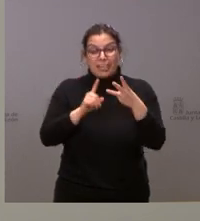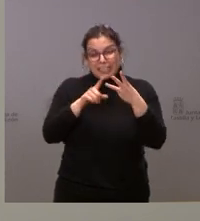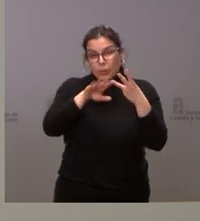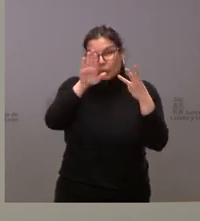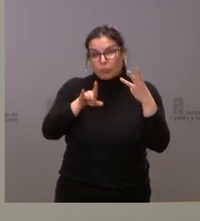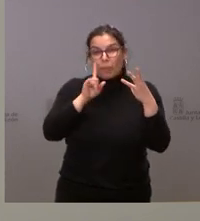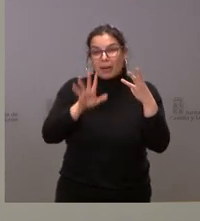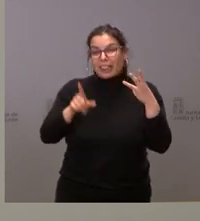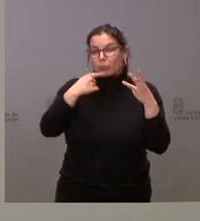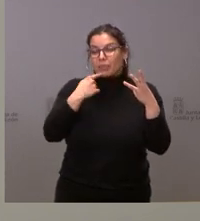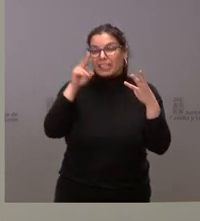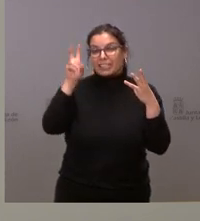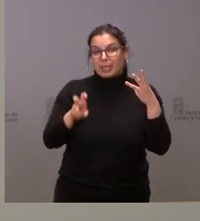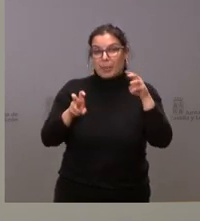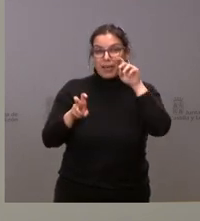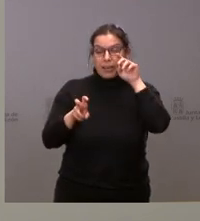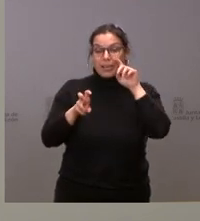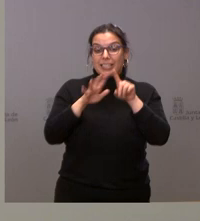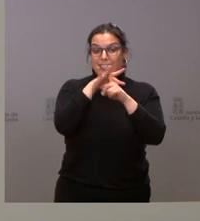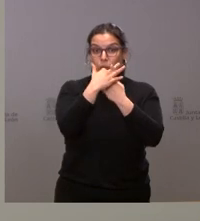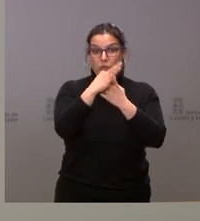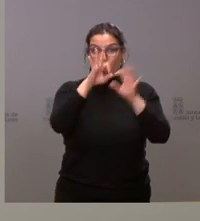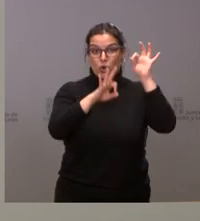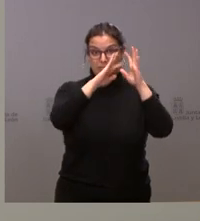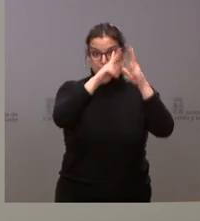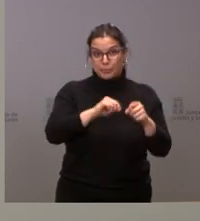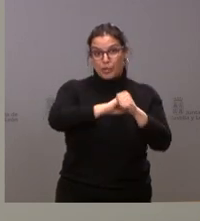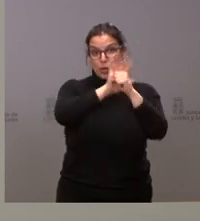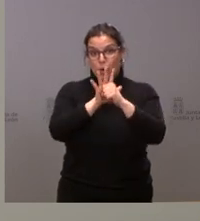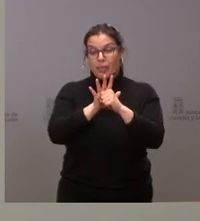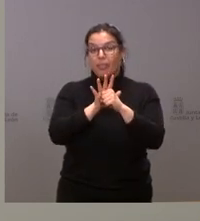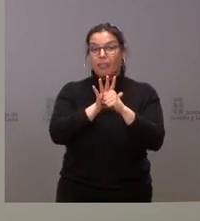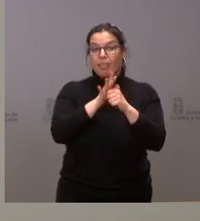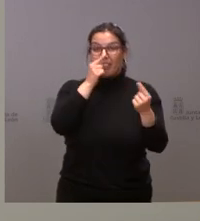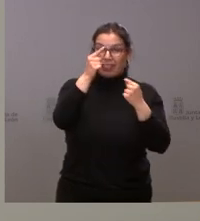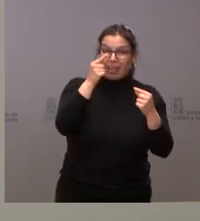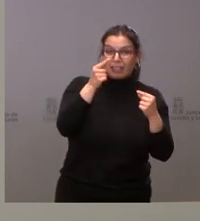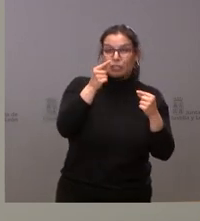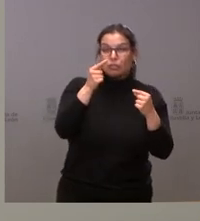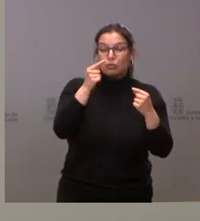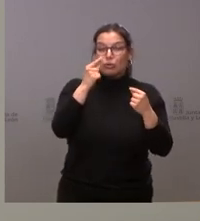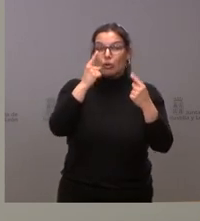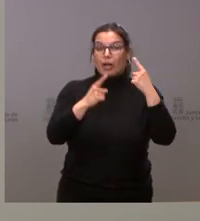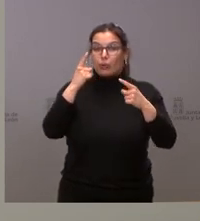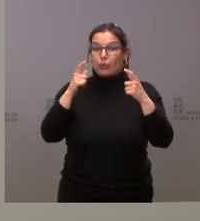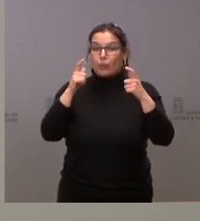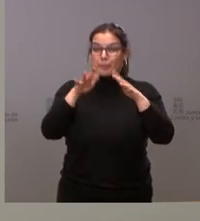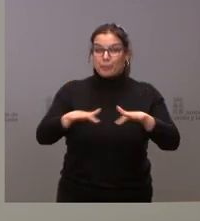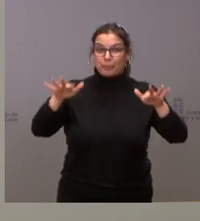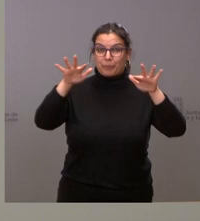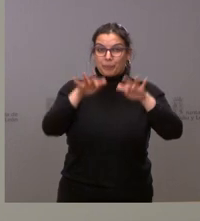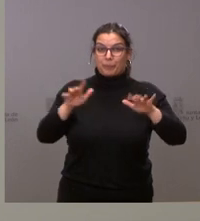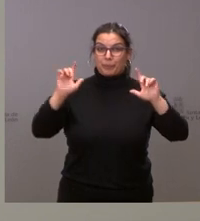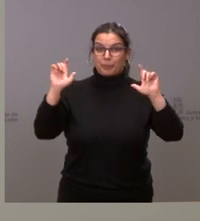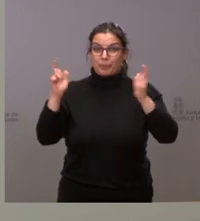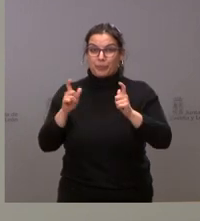preguntaba si esta situación del COVID, que en algún dato es de disminución en el ritmo de bajada,